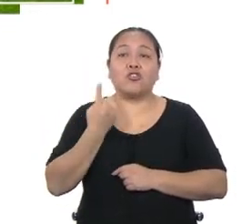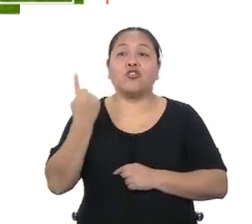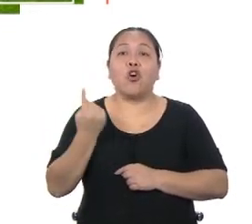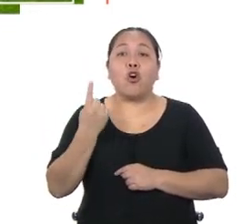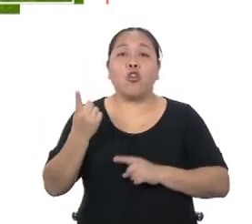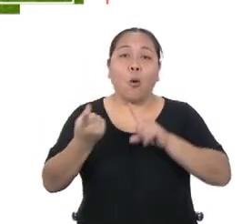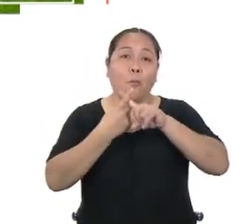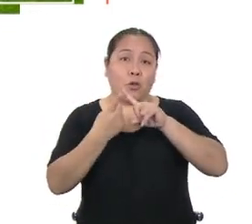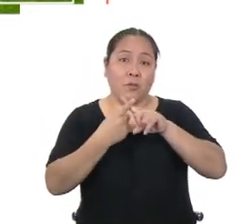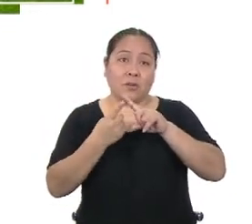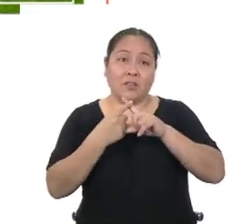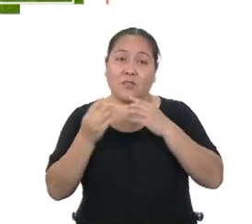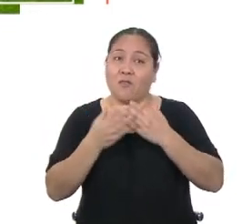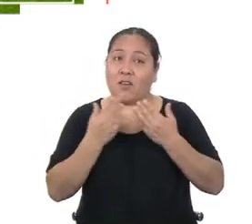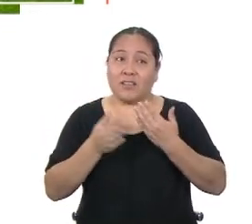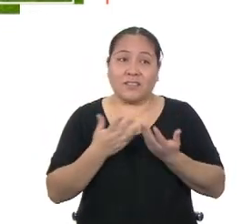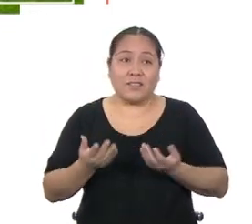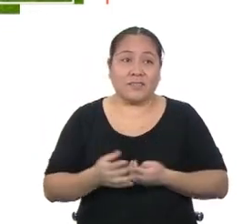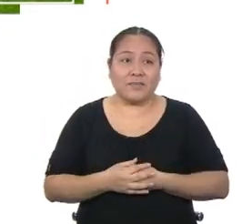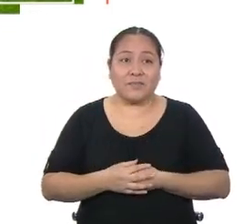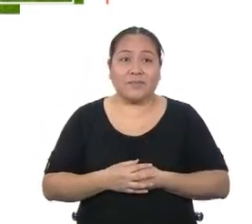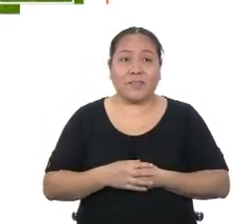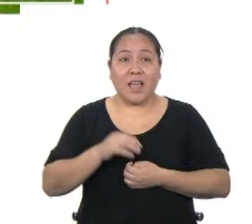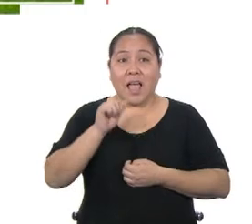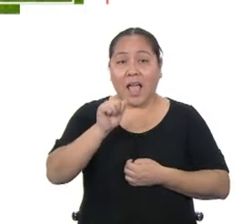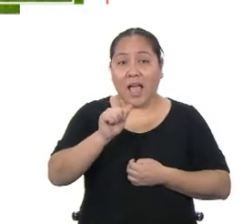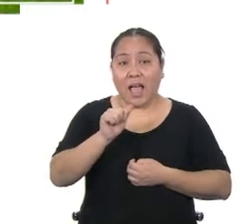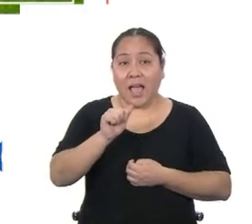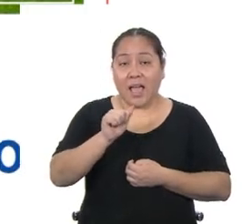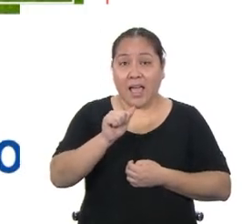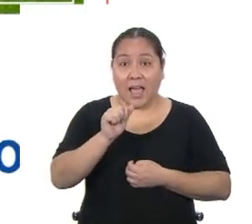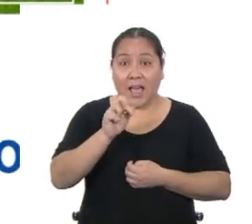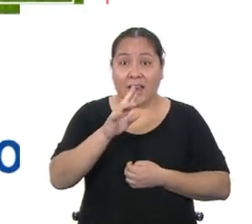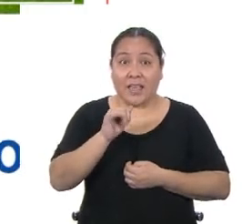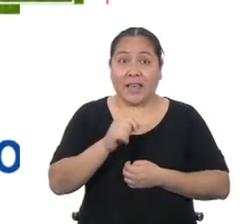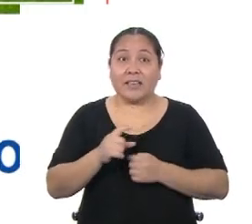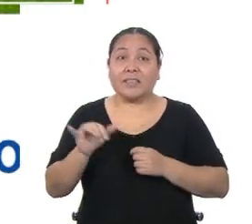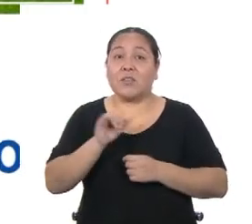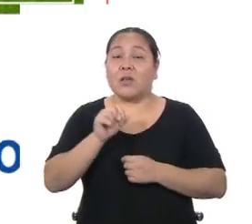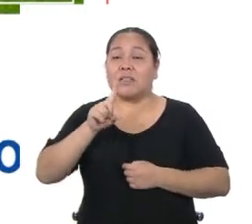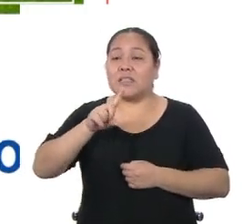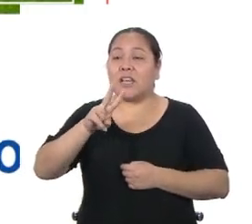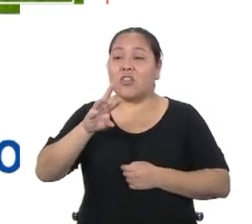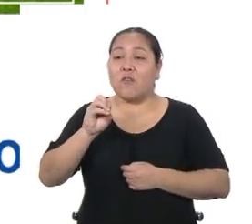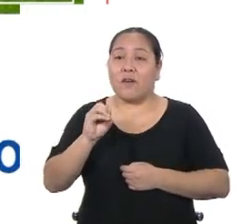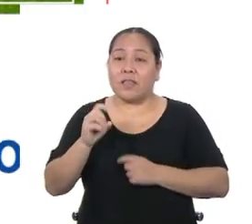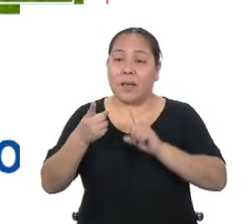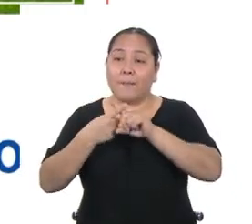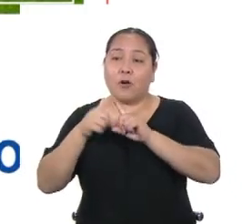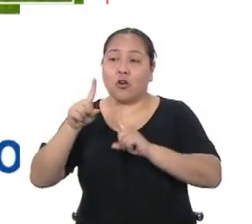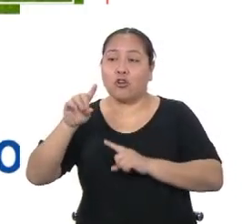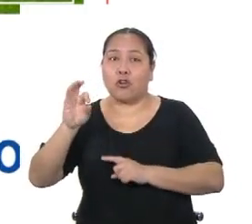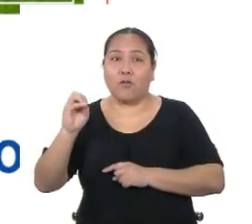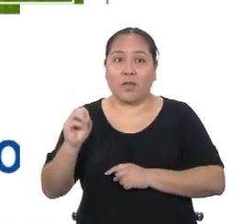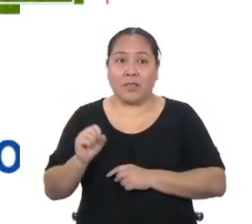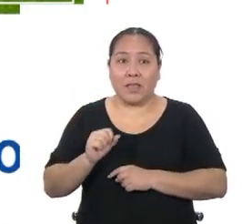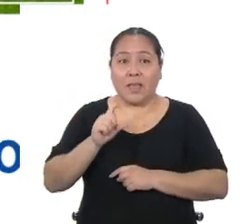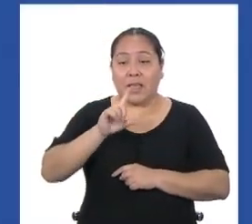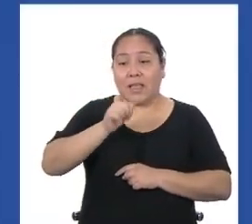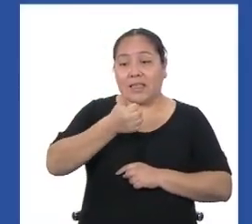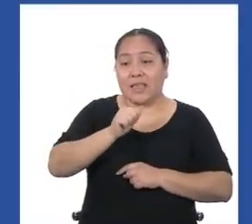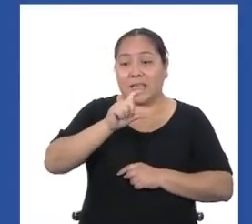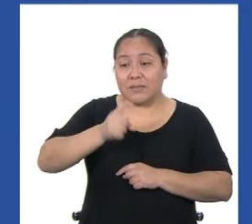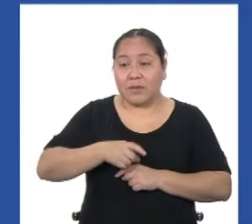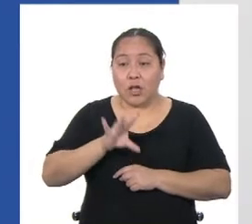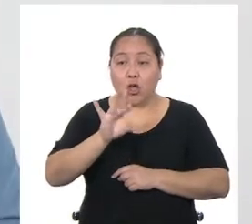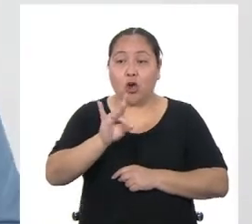multiplicación simple. Entonces, área de la cancha es igual a 120 por 90, lo que equivale a 10.800 metros